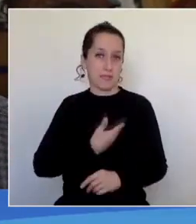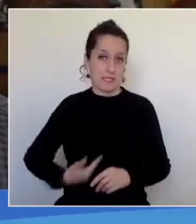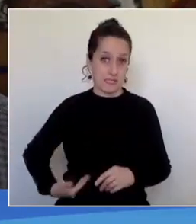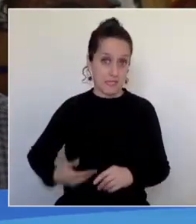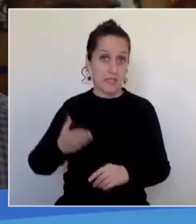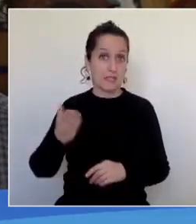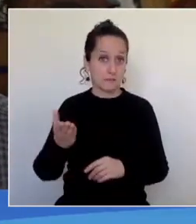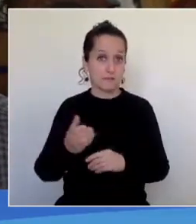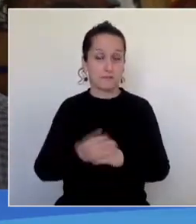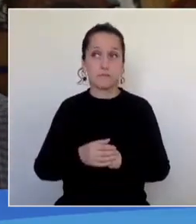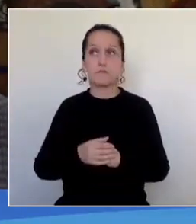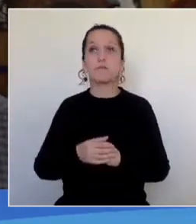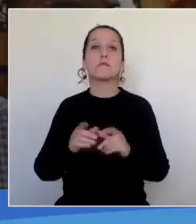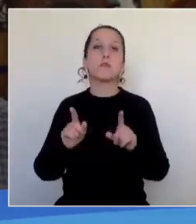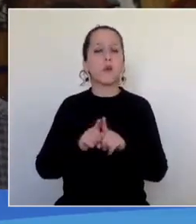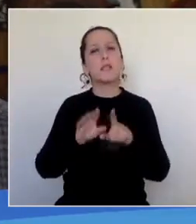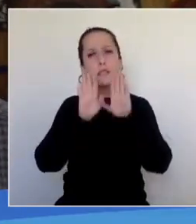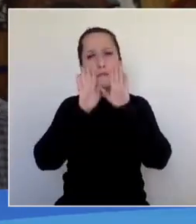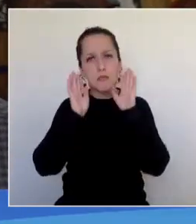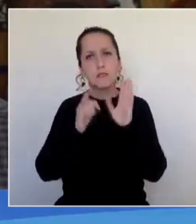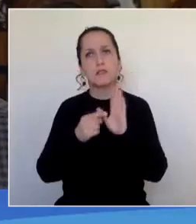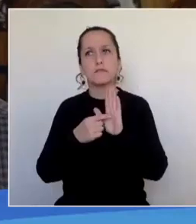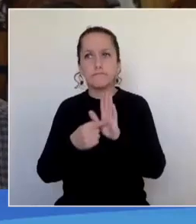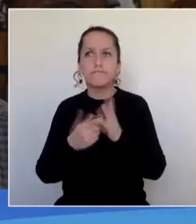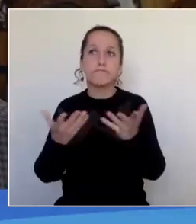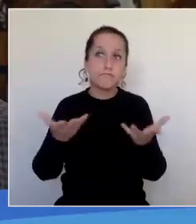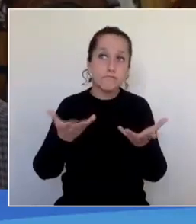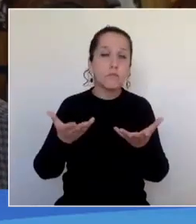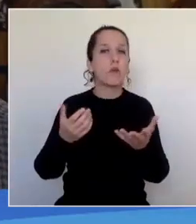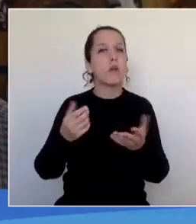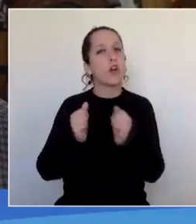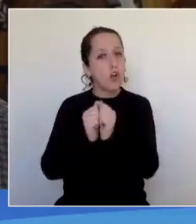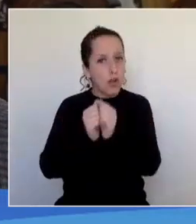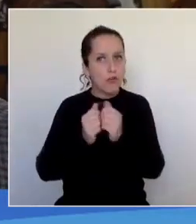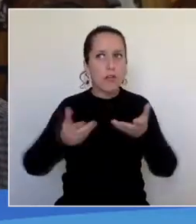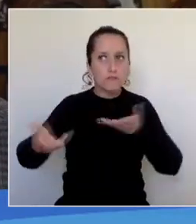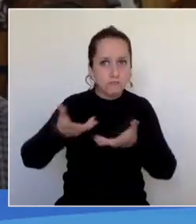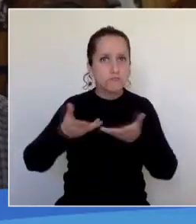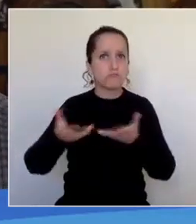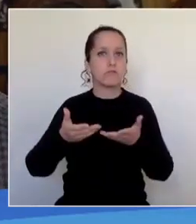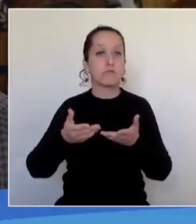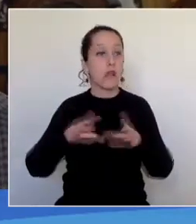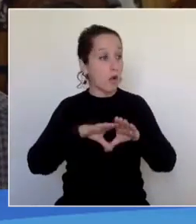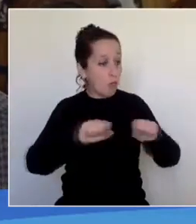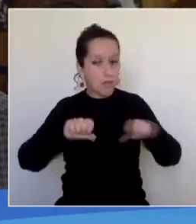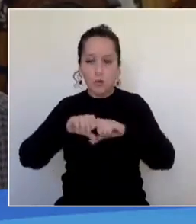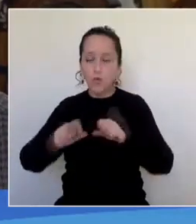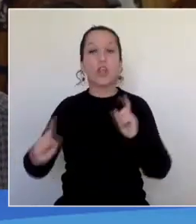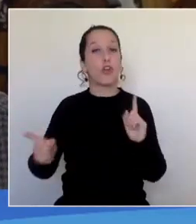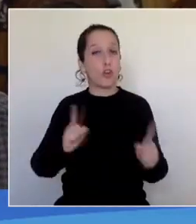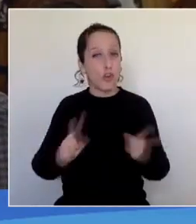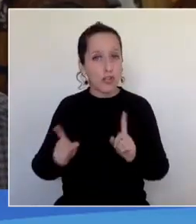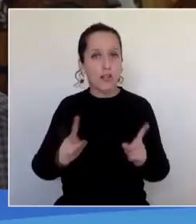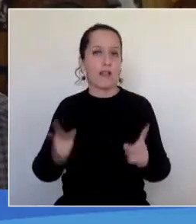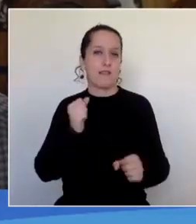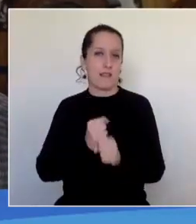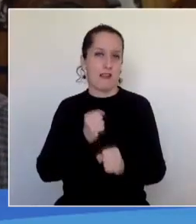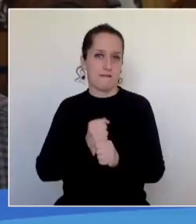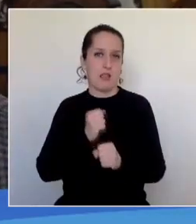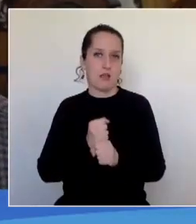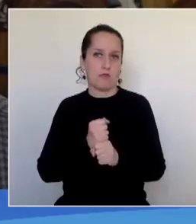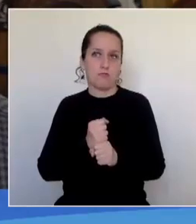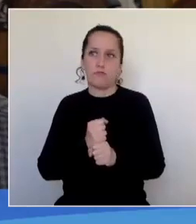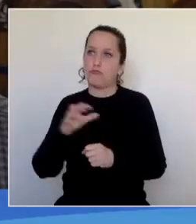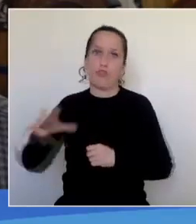transparentar y colaborar y coordinar este trabajo que es